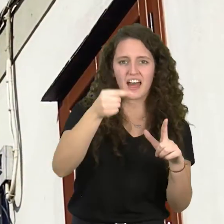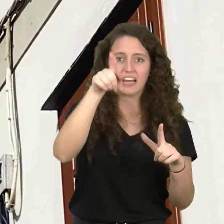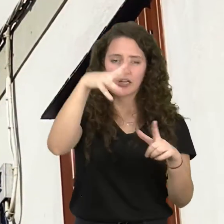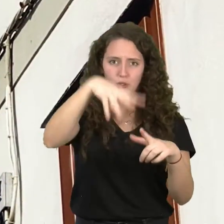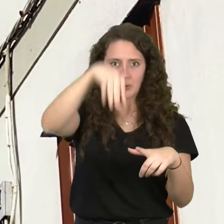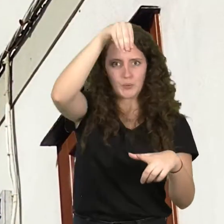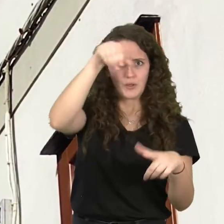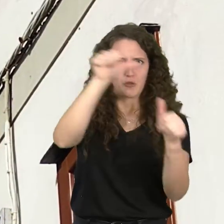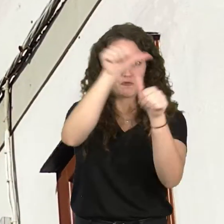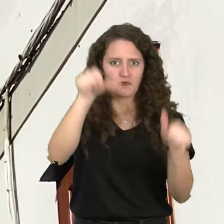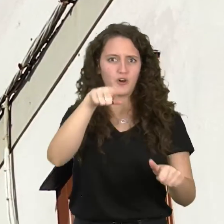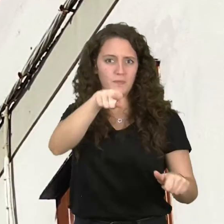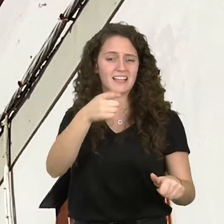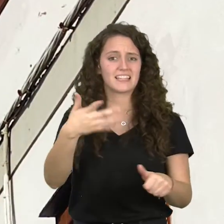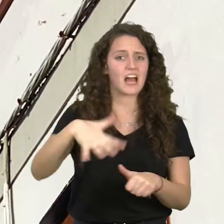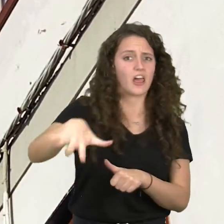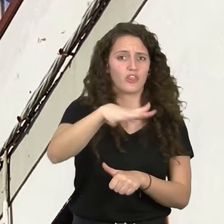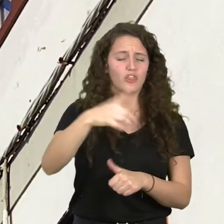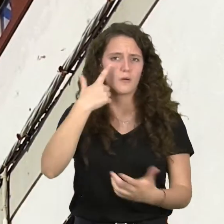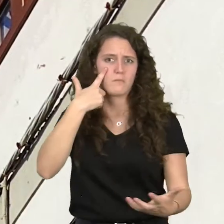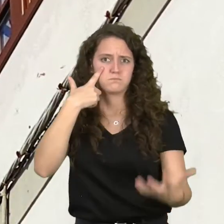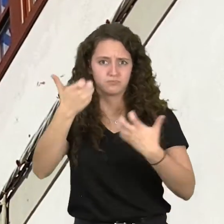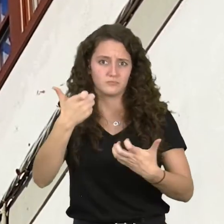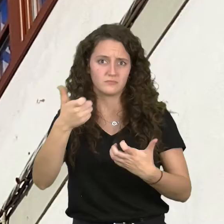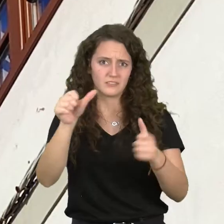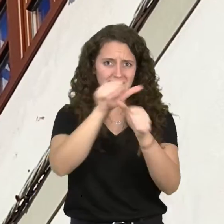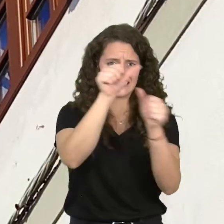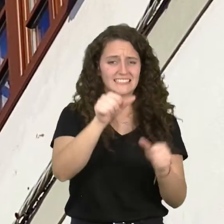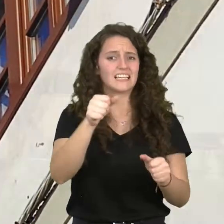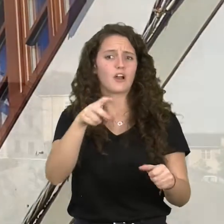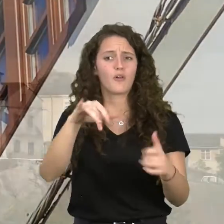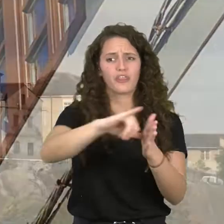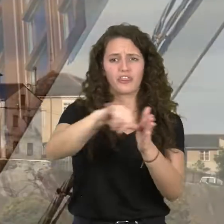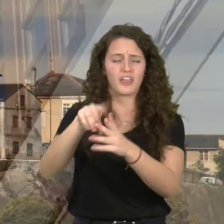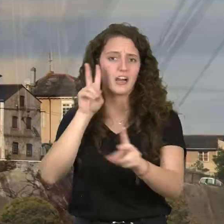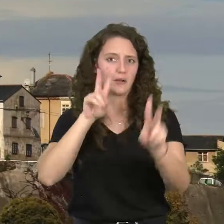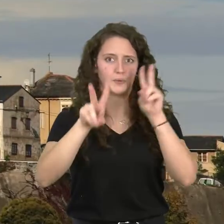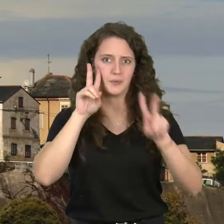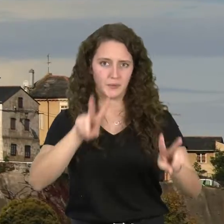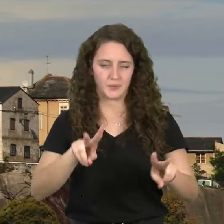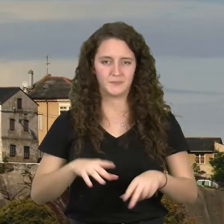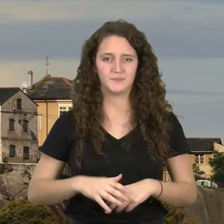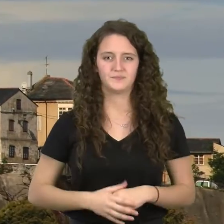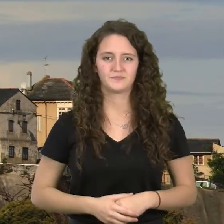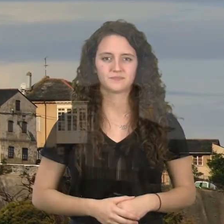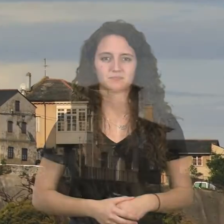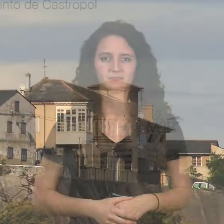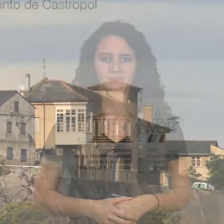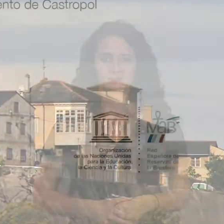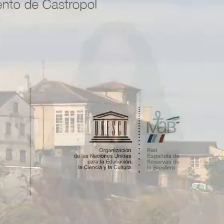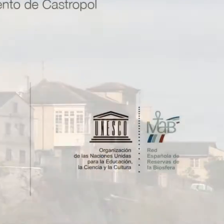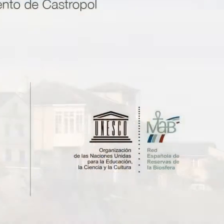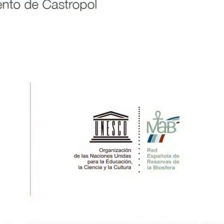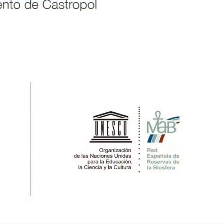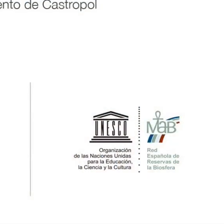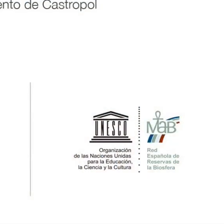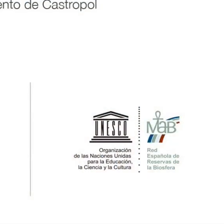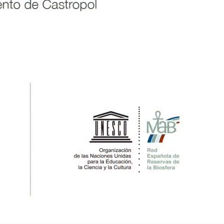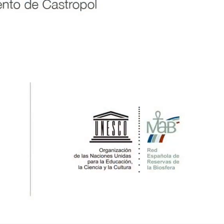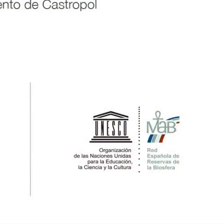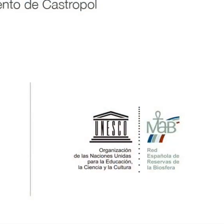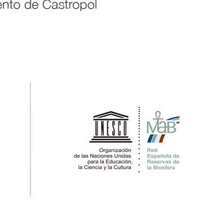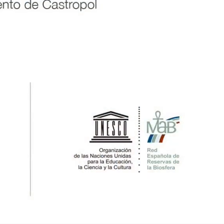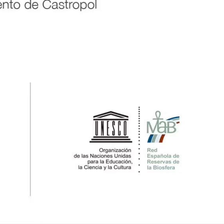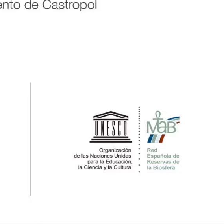aguja que le da a la villa esa silueta tan particular, visible desde cualquier punto de los alrededores. Gobierno del Principado de